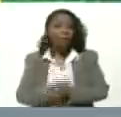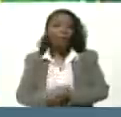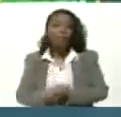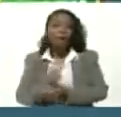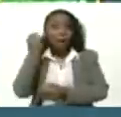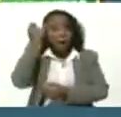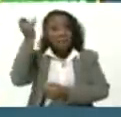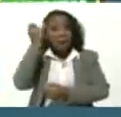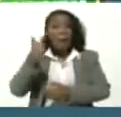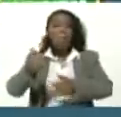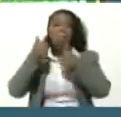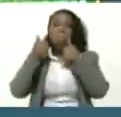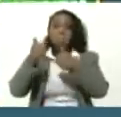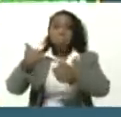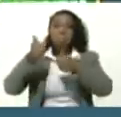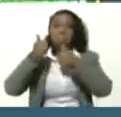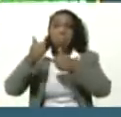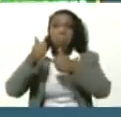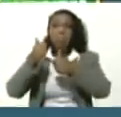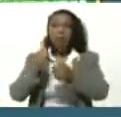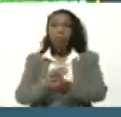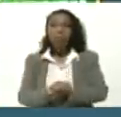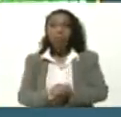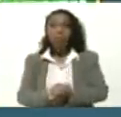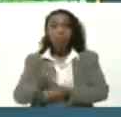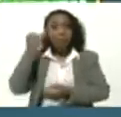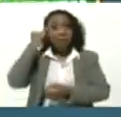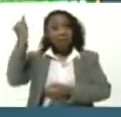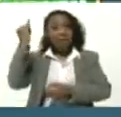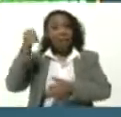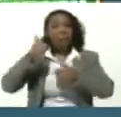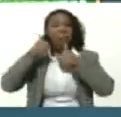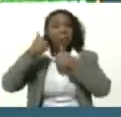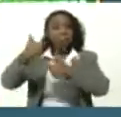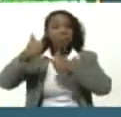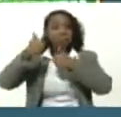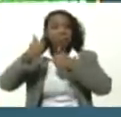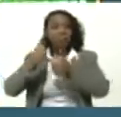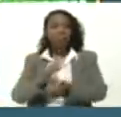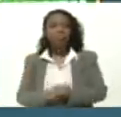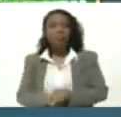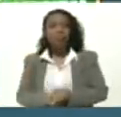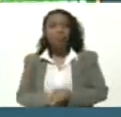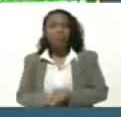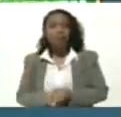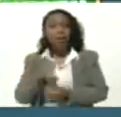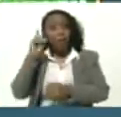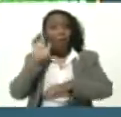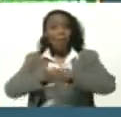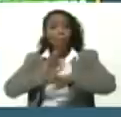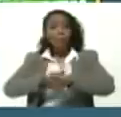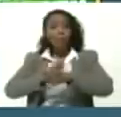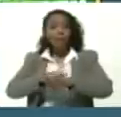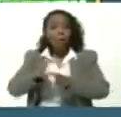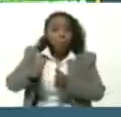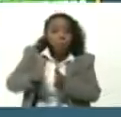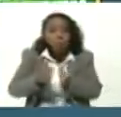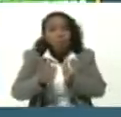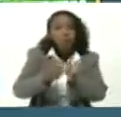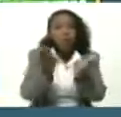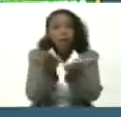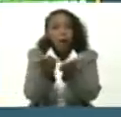maravillosas Ideas Maravillosas De lo que va a ser El curso escolar